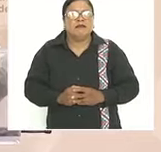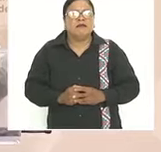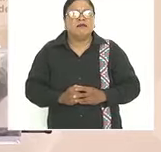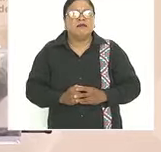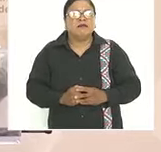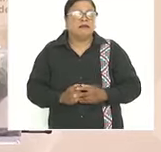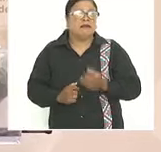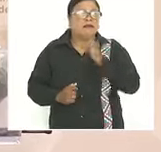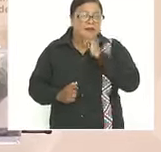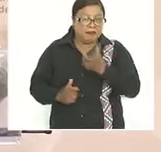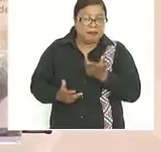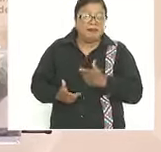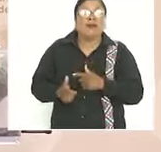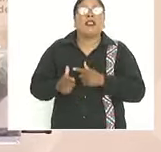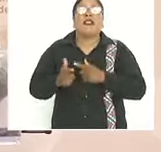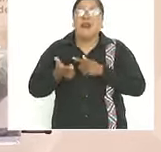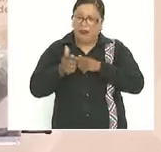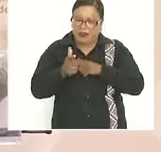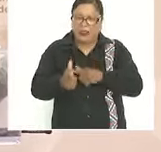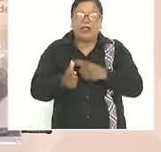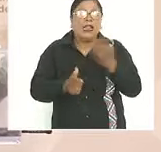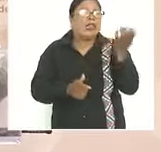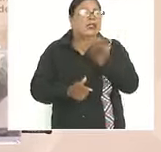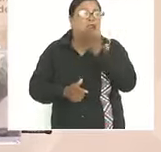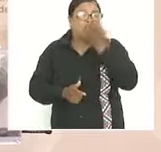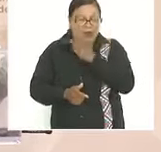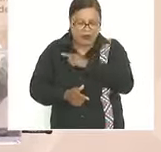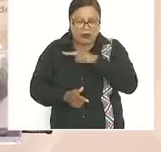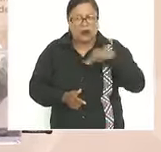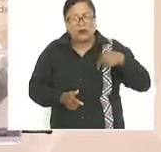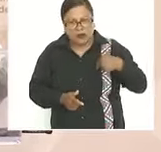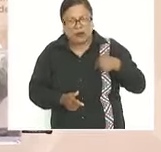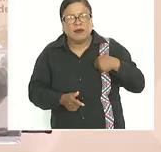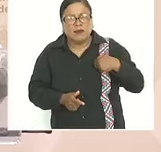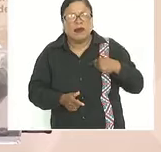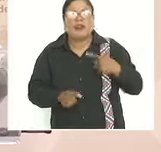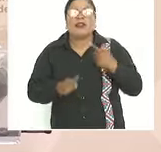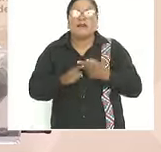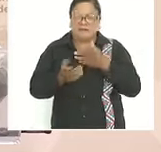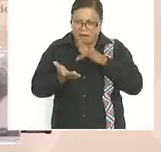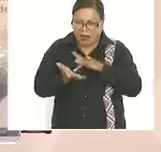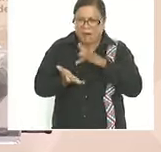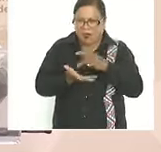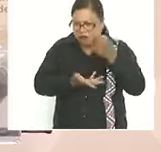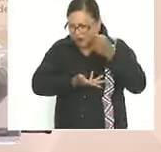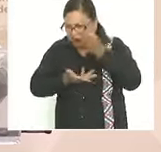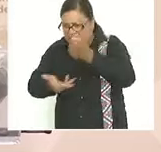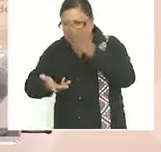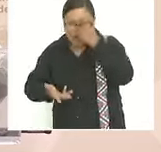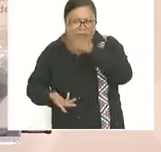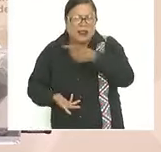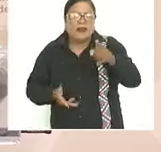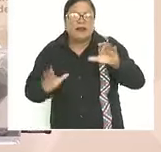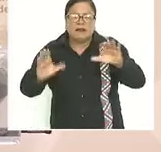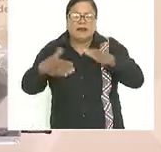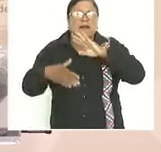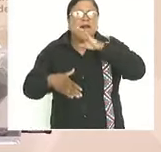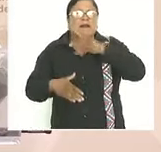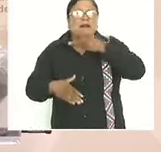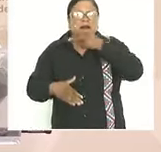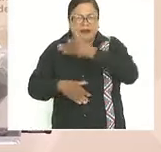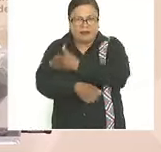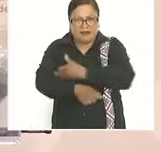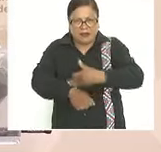vamos a seguir con la escuela es nuestra se va a seguir entregando el apoyo a las sociedades de padres de madres de